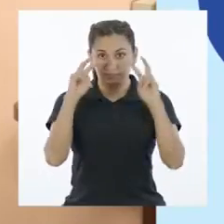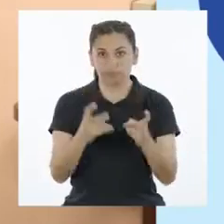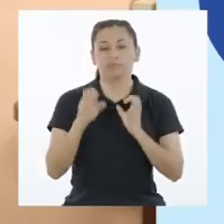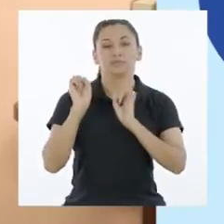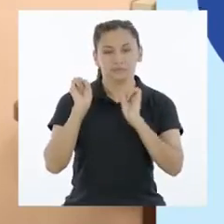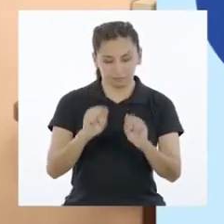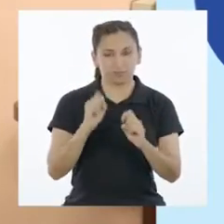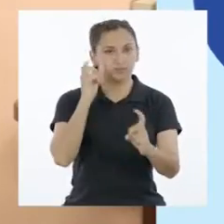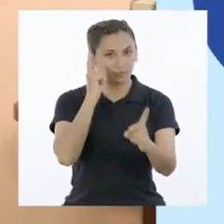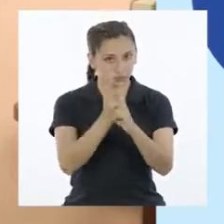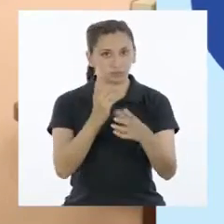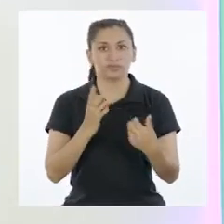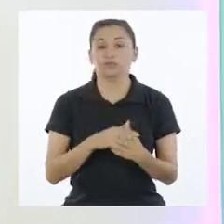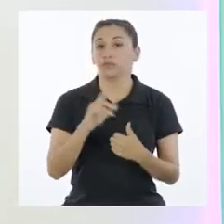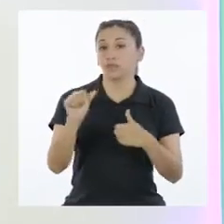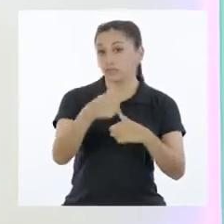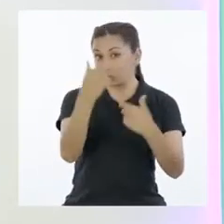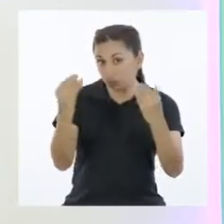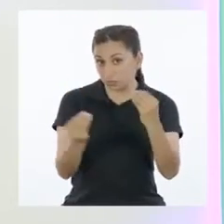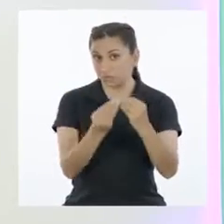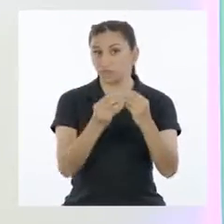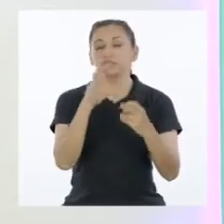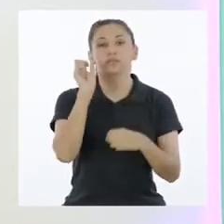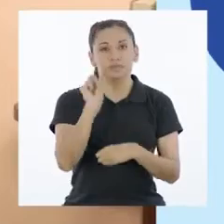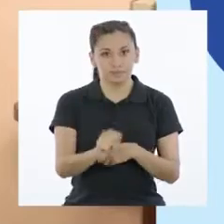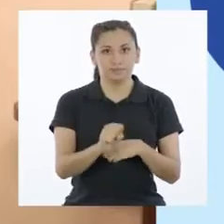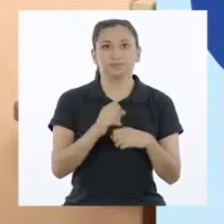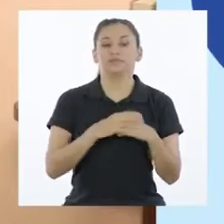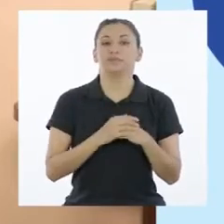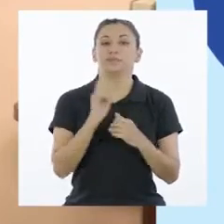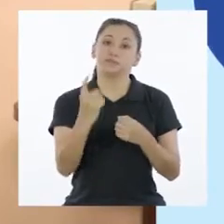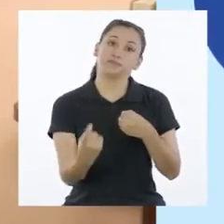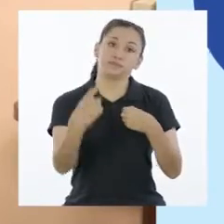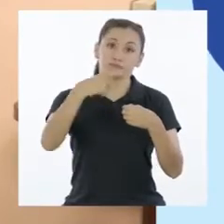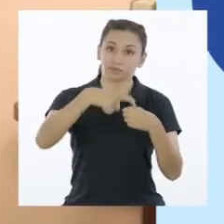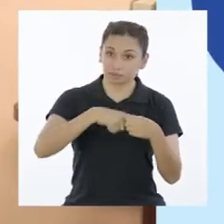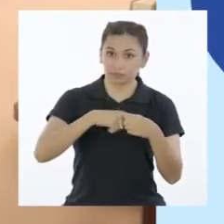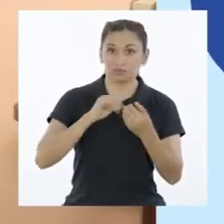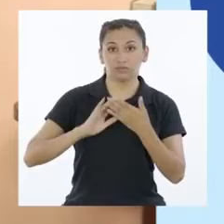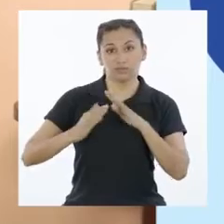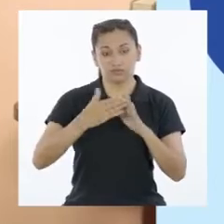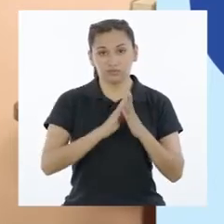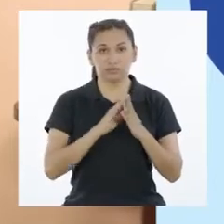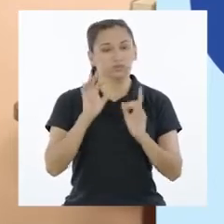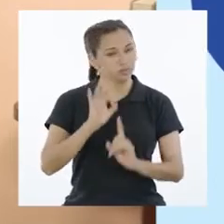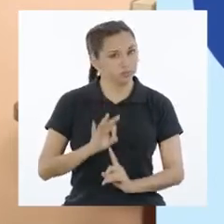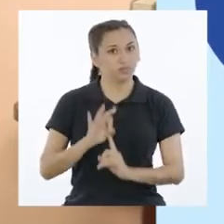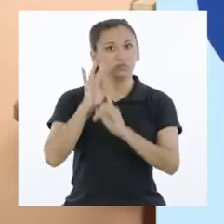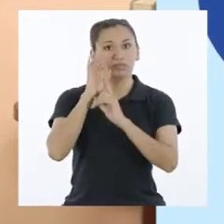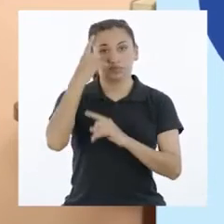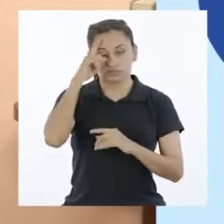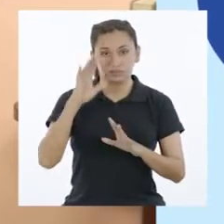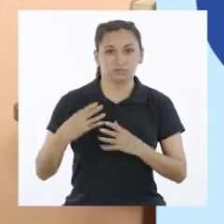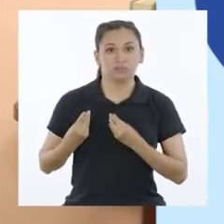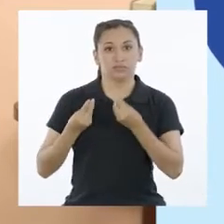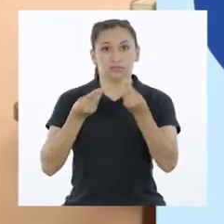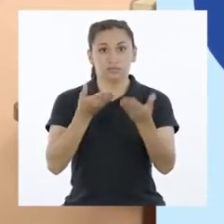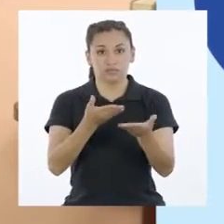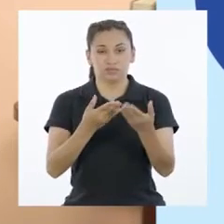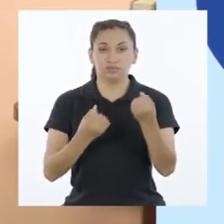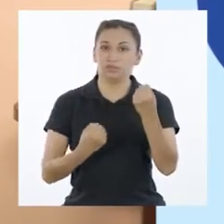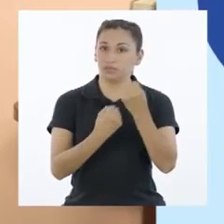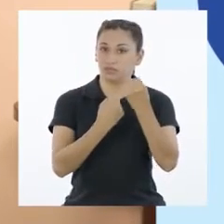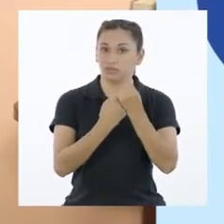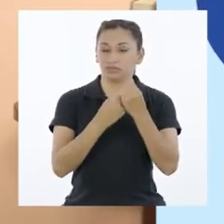ellos. Es correcto. ¿Y algo más? Sí. La participación ciudadana es fundamental para